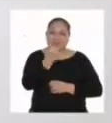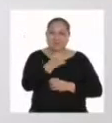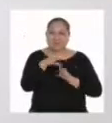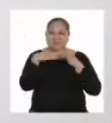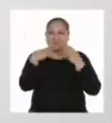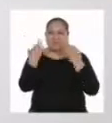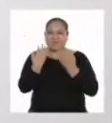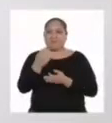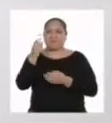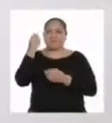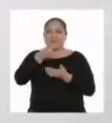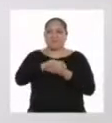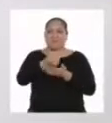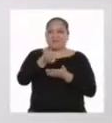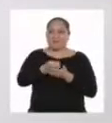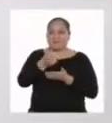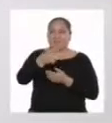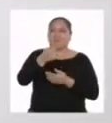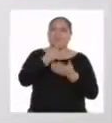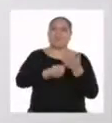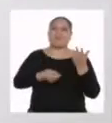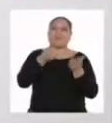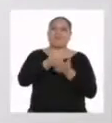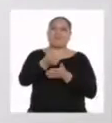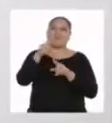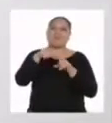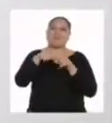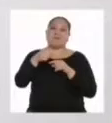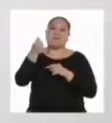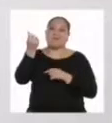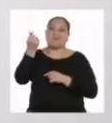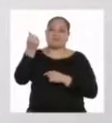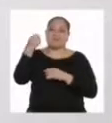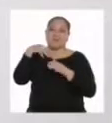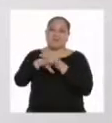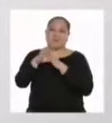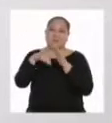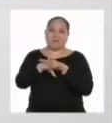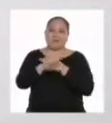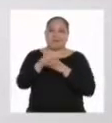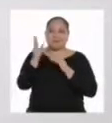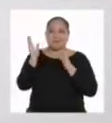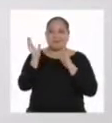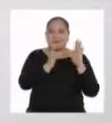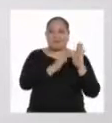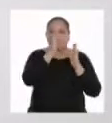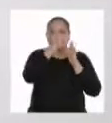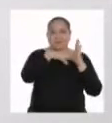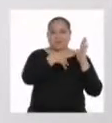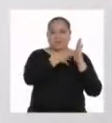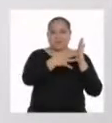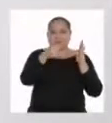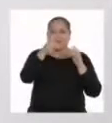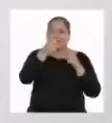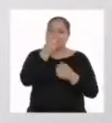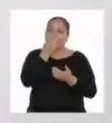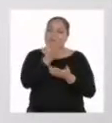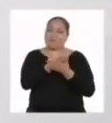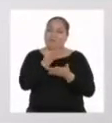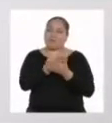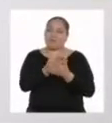familia programa sus gastos en función a los ingresos que obtiene. Armar un presupuesto es una buena